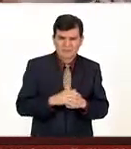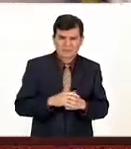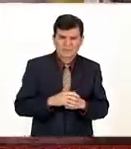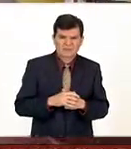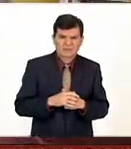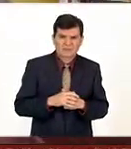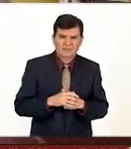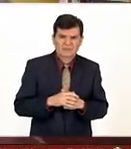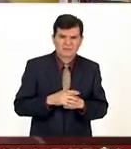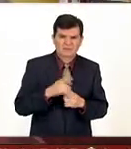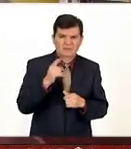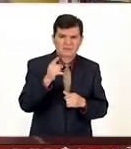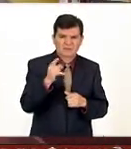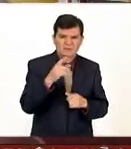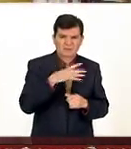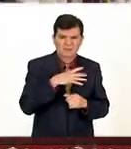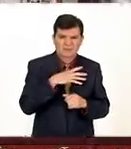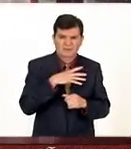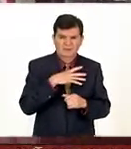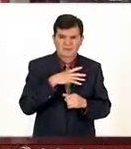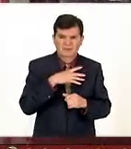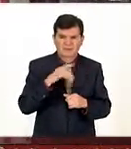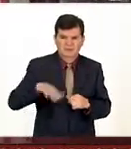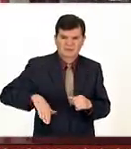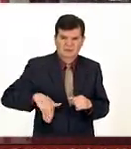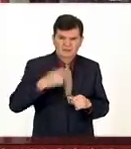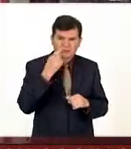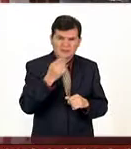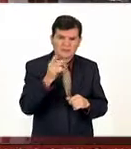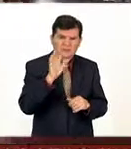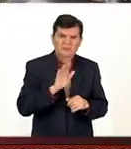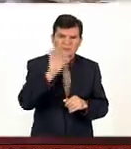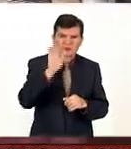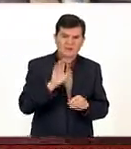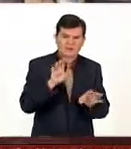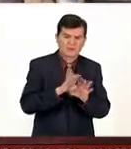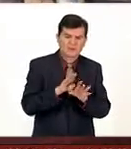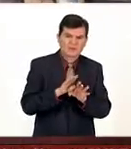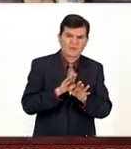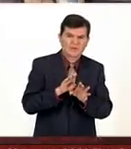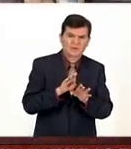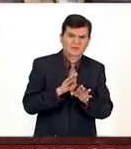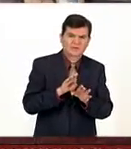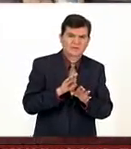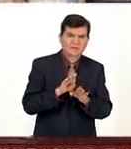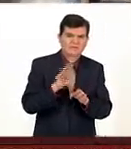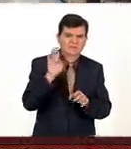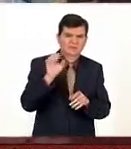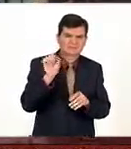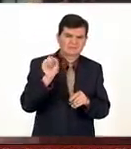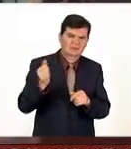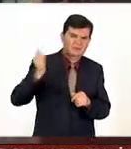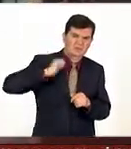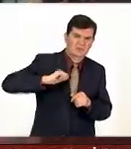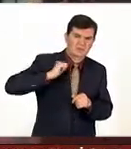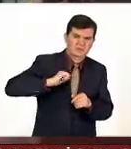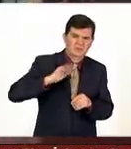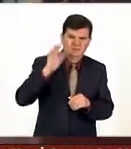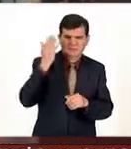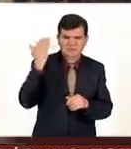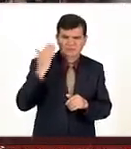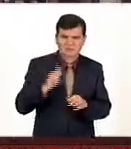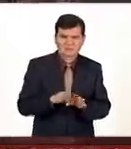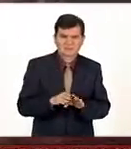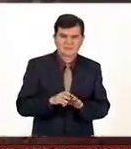ortiz bonasterio que que le comentaba yo a usted parecieran de la época de los 60 de los 70 no